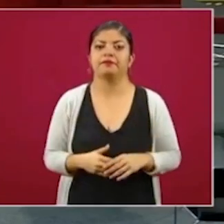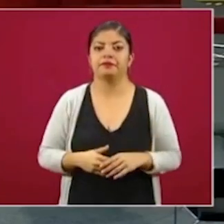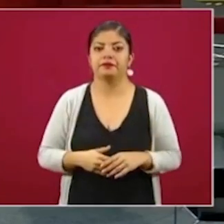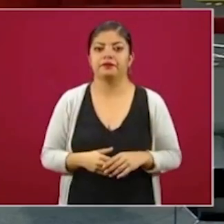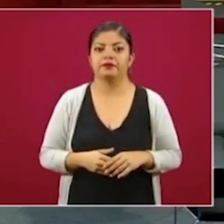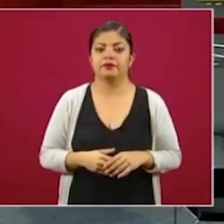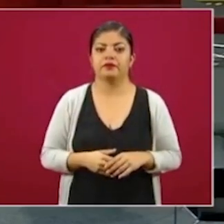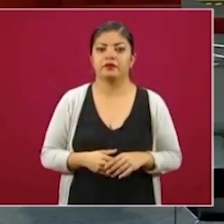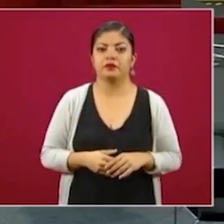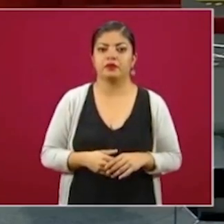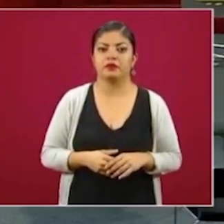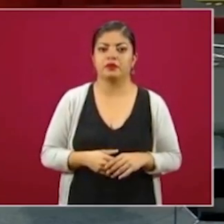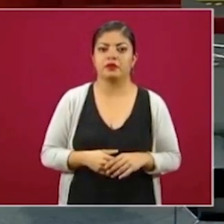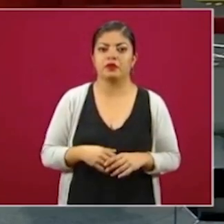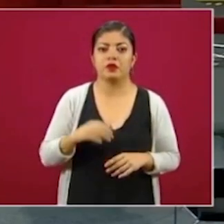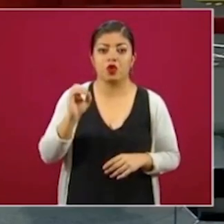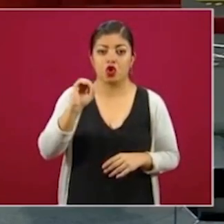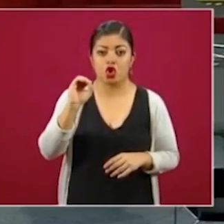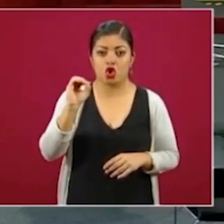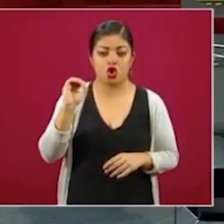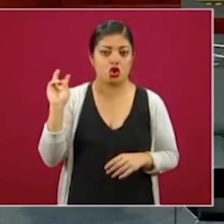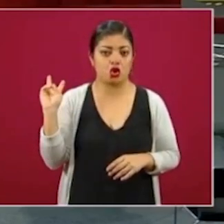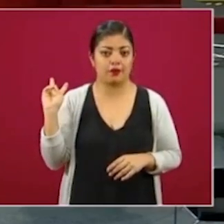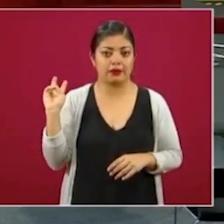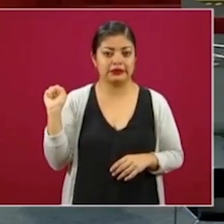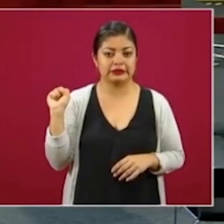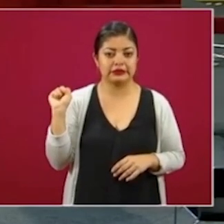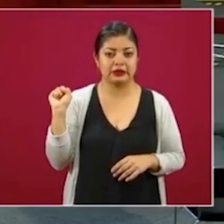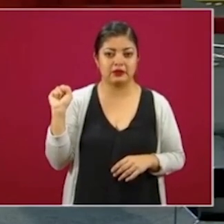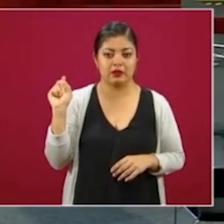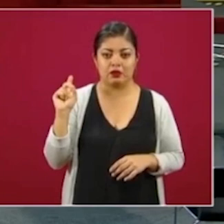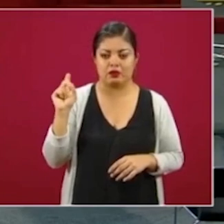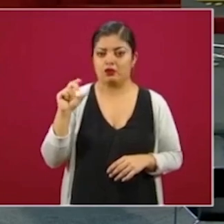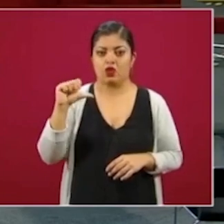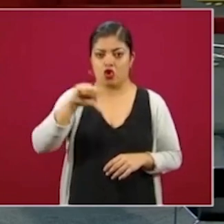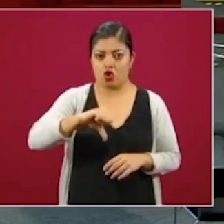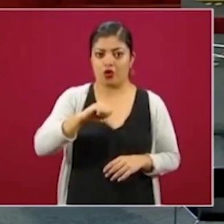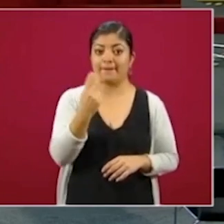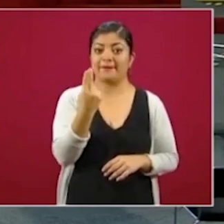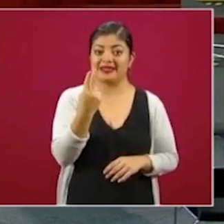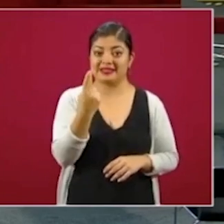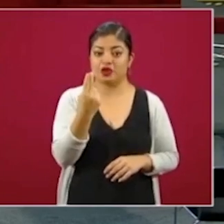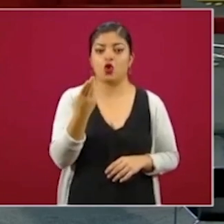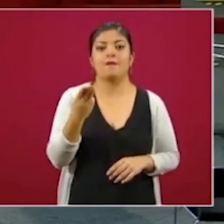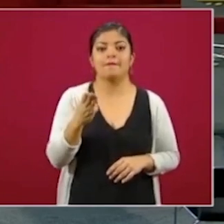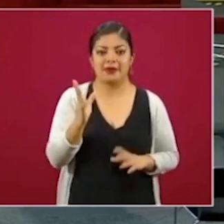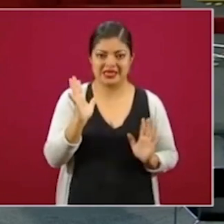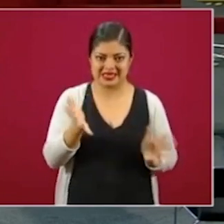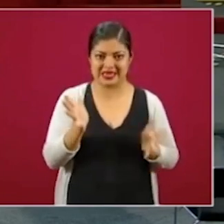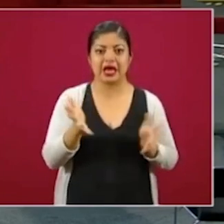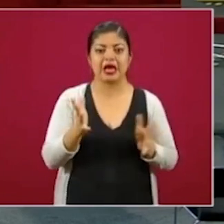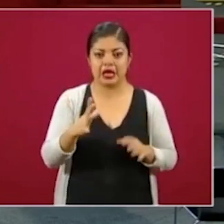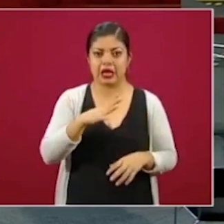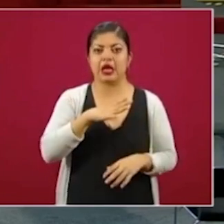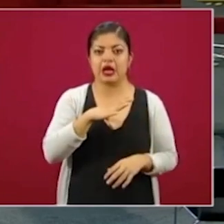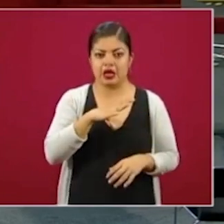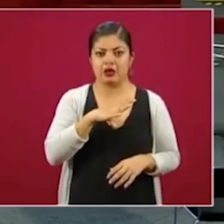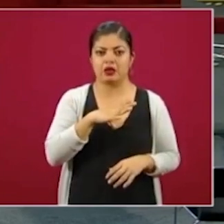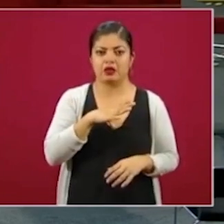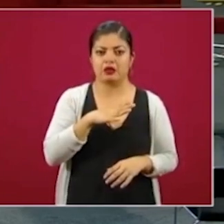Tenemos, no reportamos el fin de semana, pero para hoy, 25 de mayo, ya tenemos 8